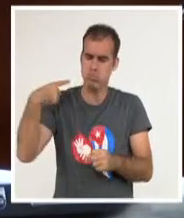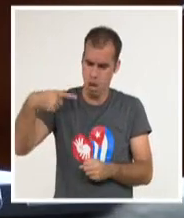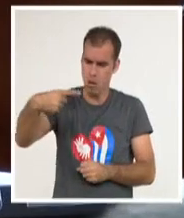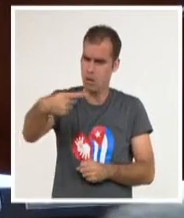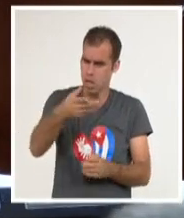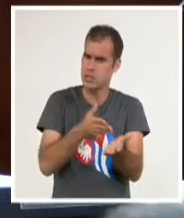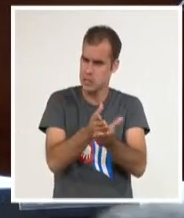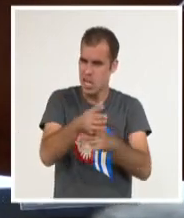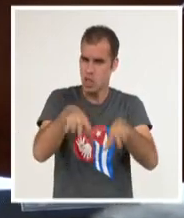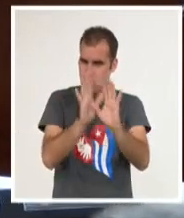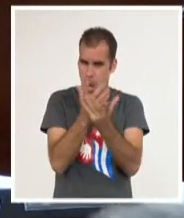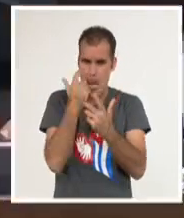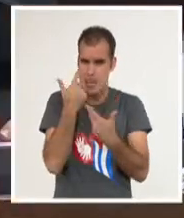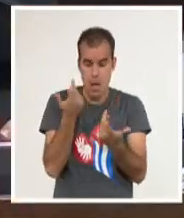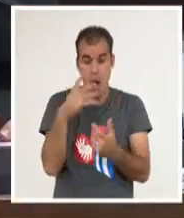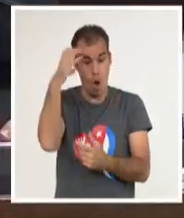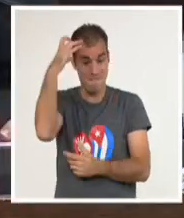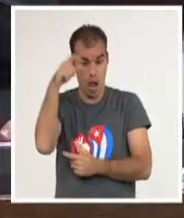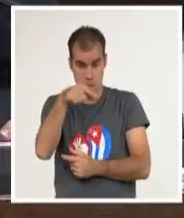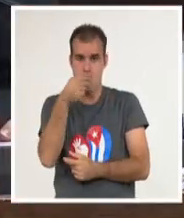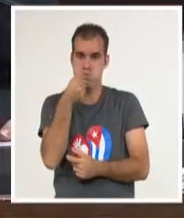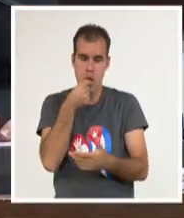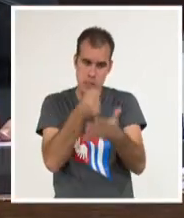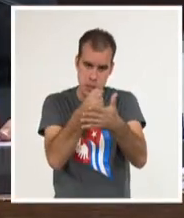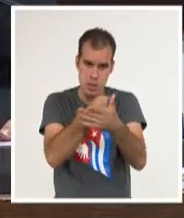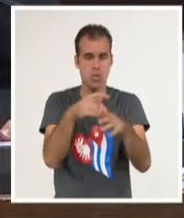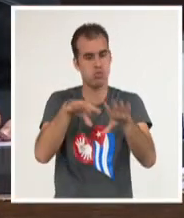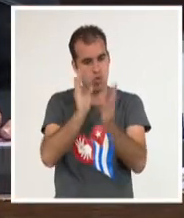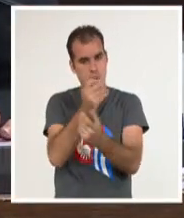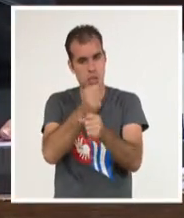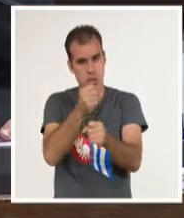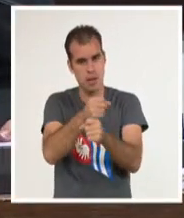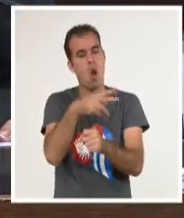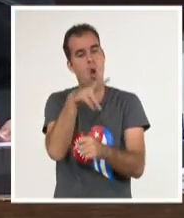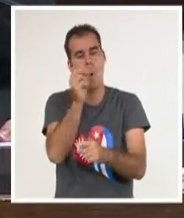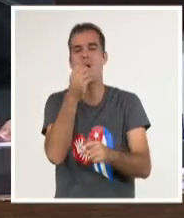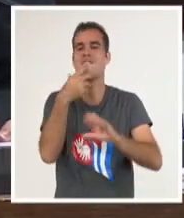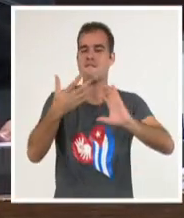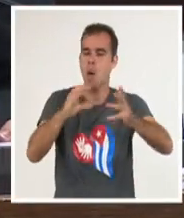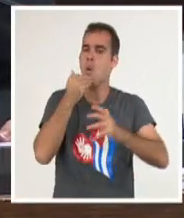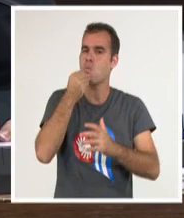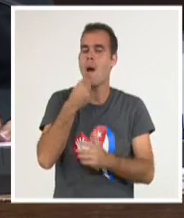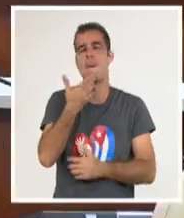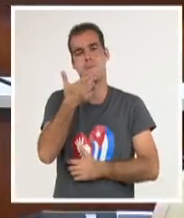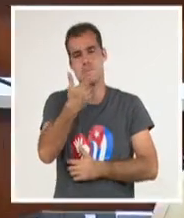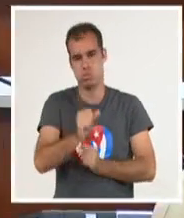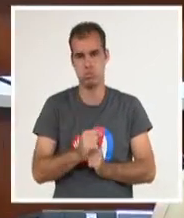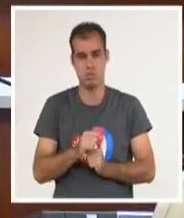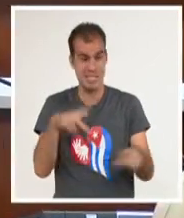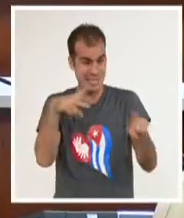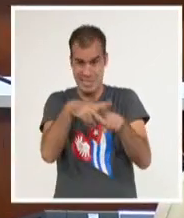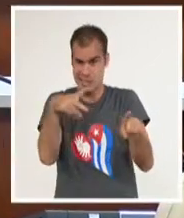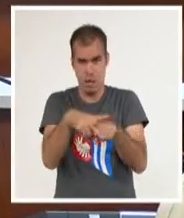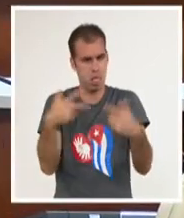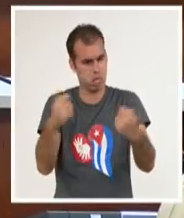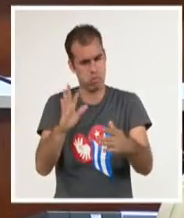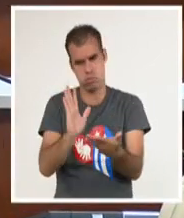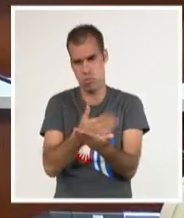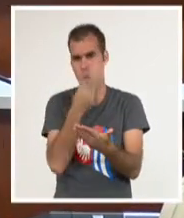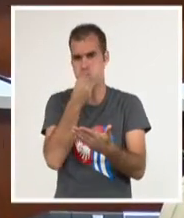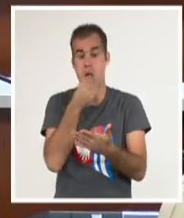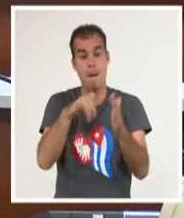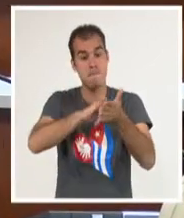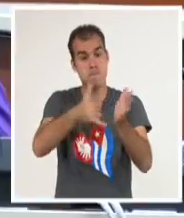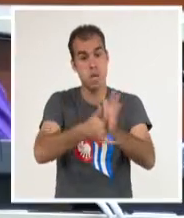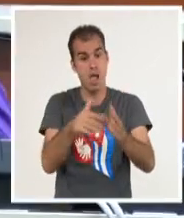para impulsar desde el gobierno un pensamiento renovado en este sector así como destrabar todo lo que frene el avance de proyectos